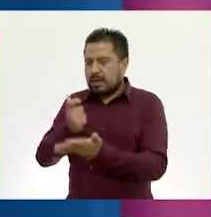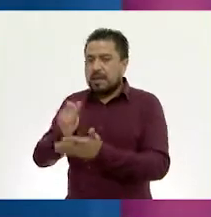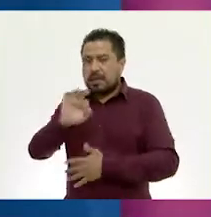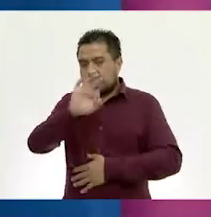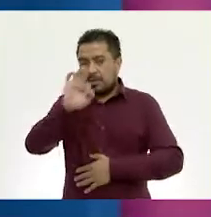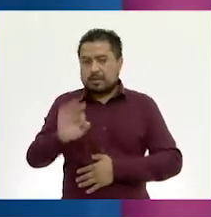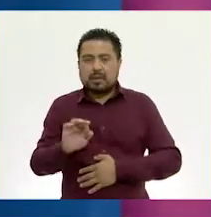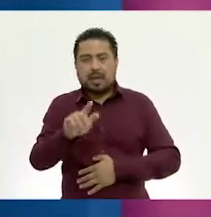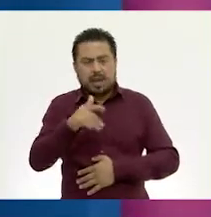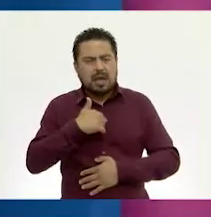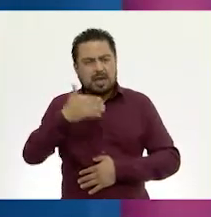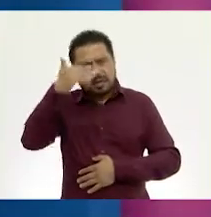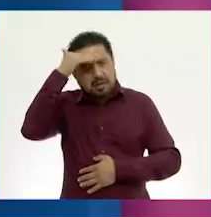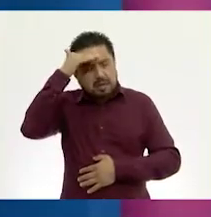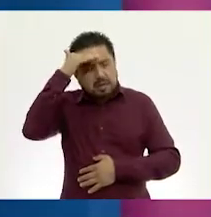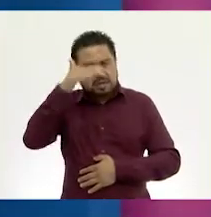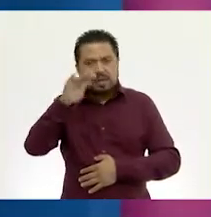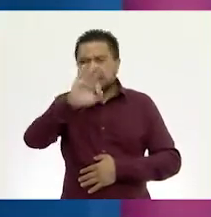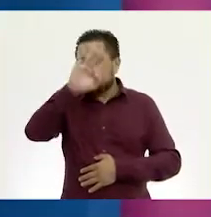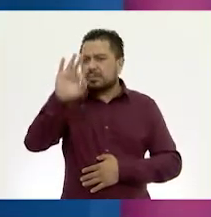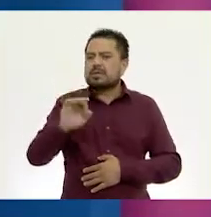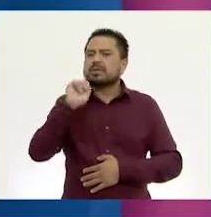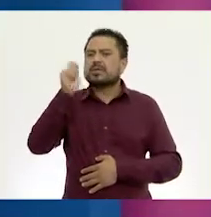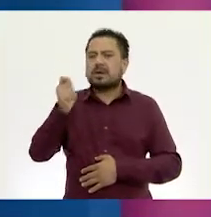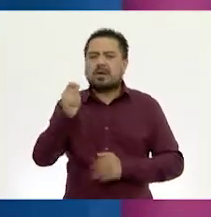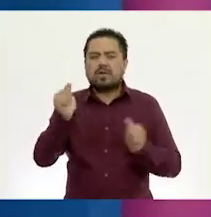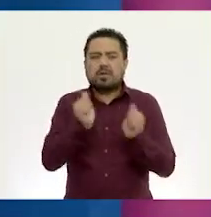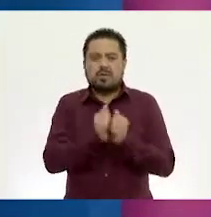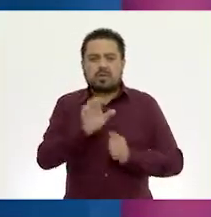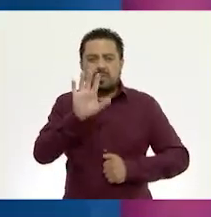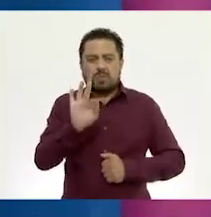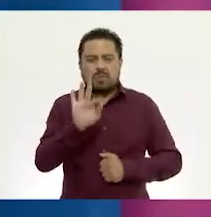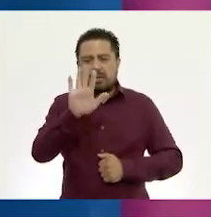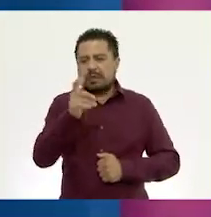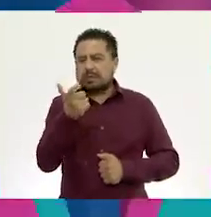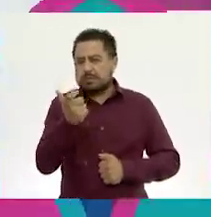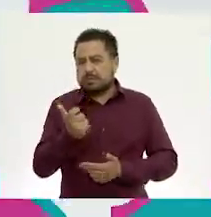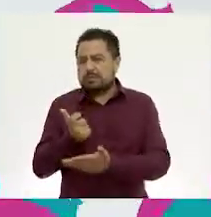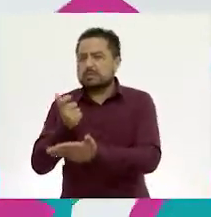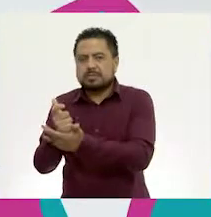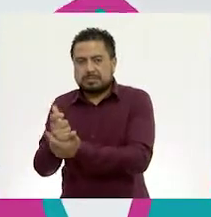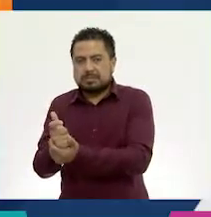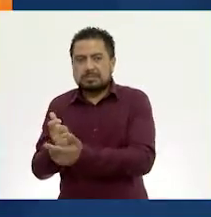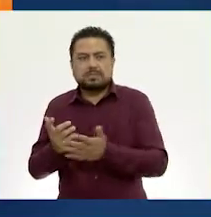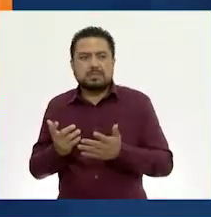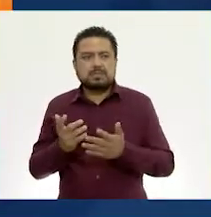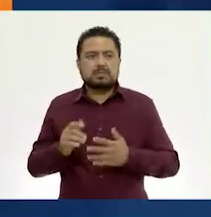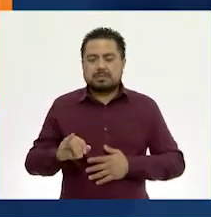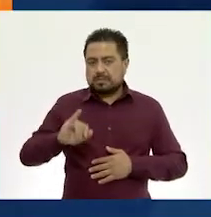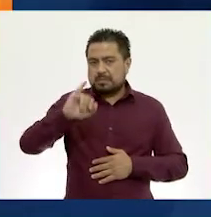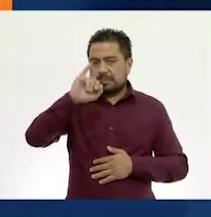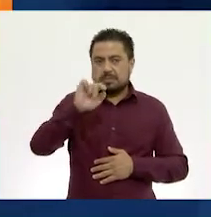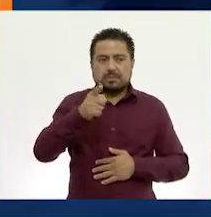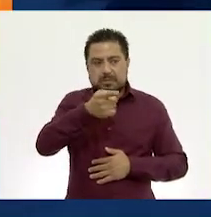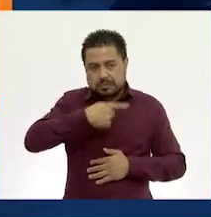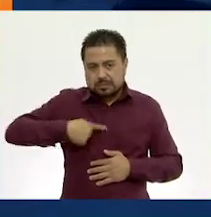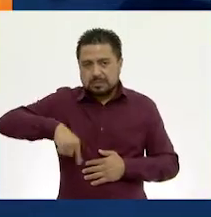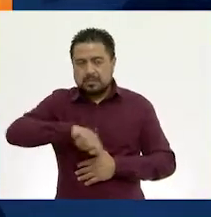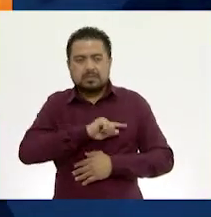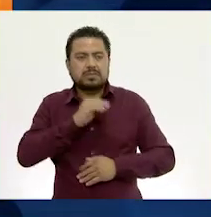descuento. Ya sabemos que el descuento equivale a 45 pesos. Si nosotros